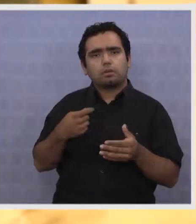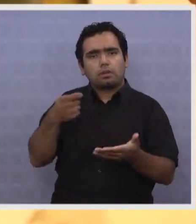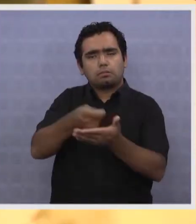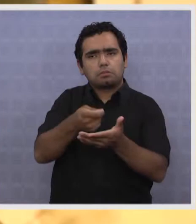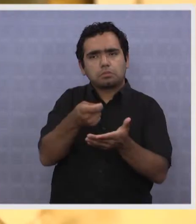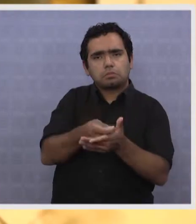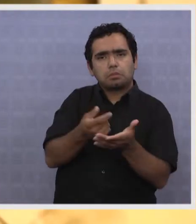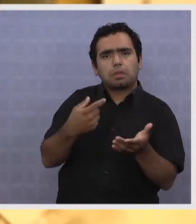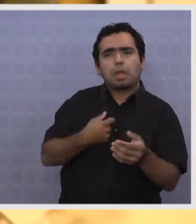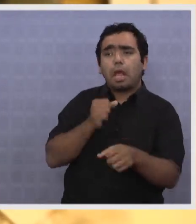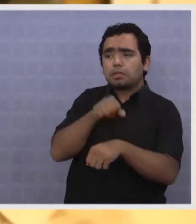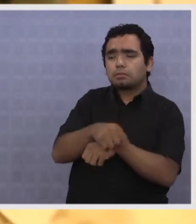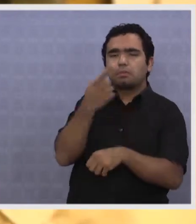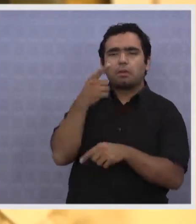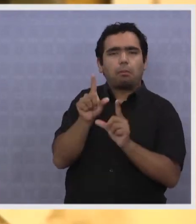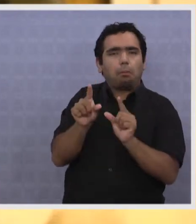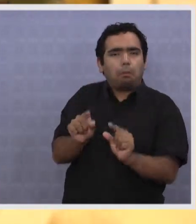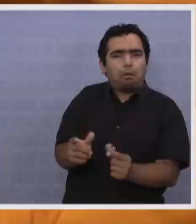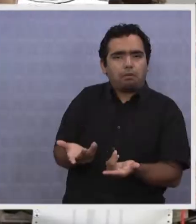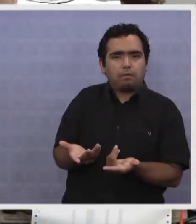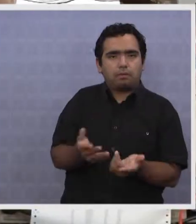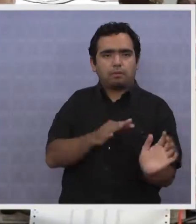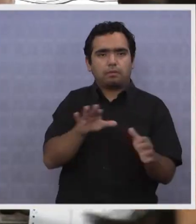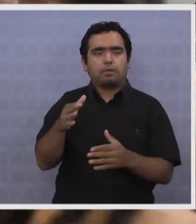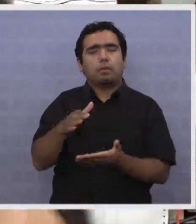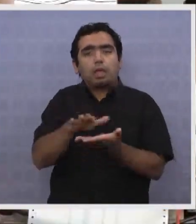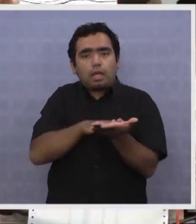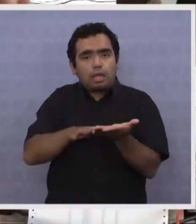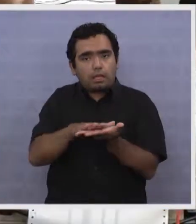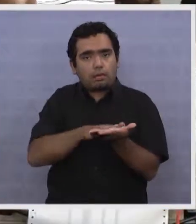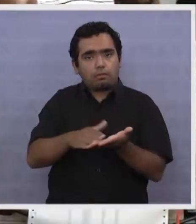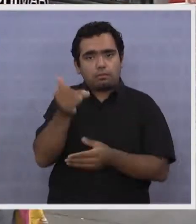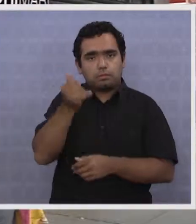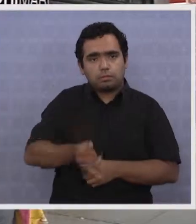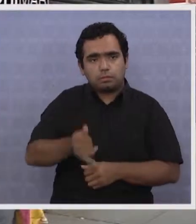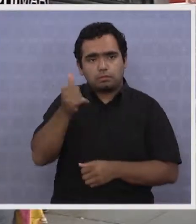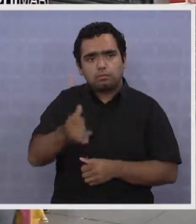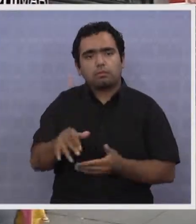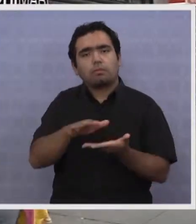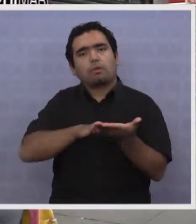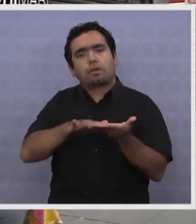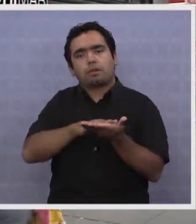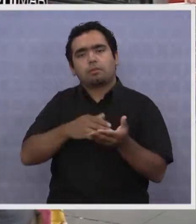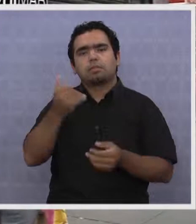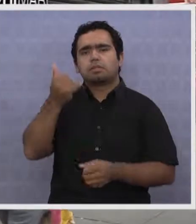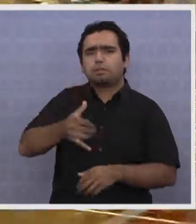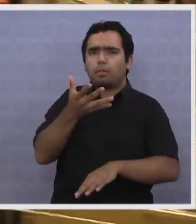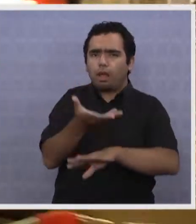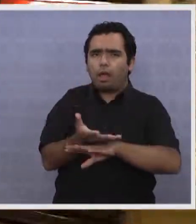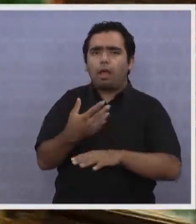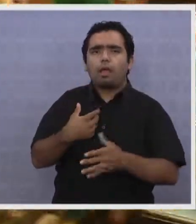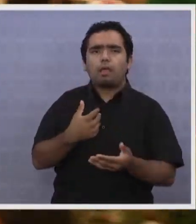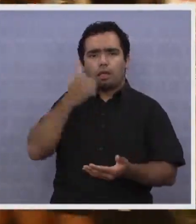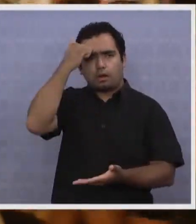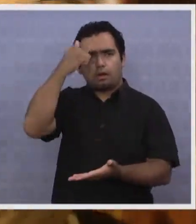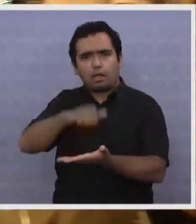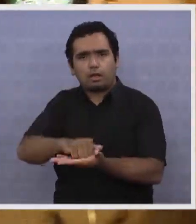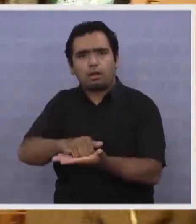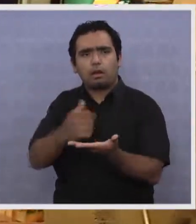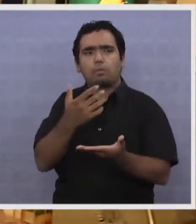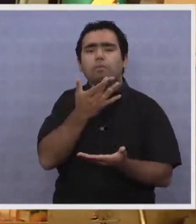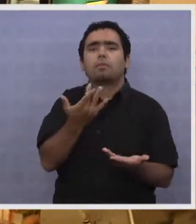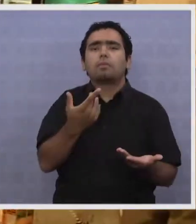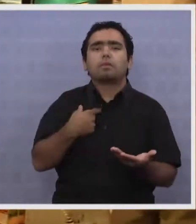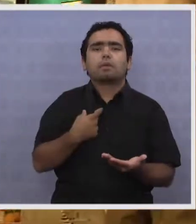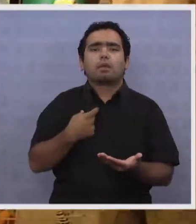aceptaron, pero disminuía, raquítica. Entre los ejemplos más frecuentes que se dan están los reclamos por cobros indebidos